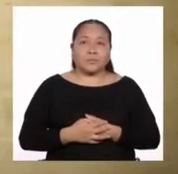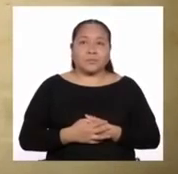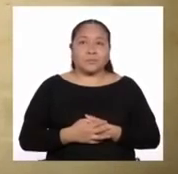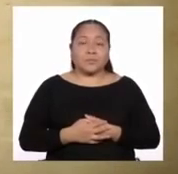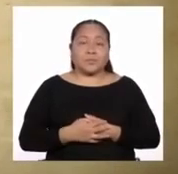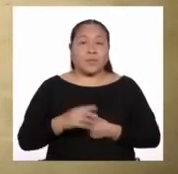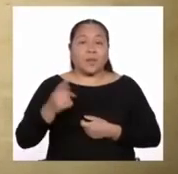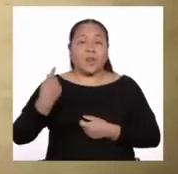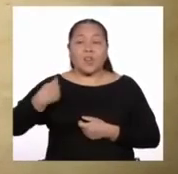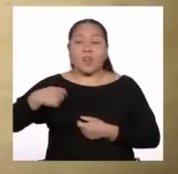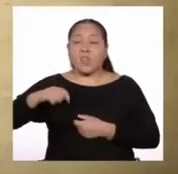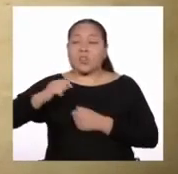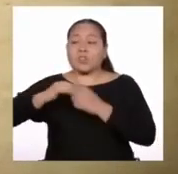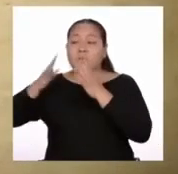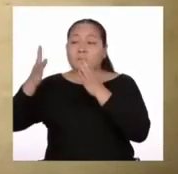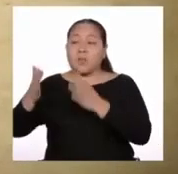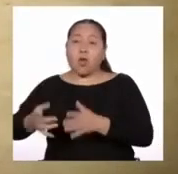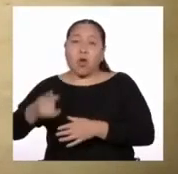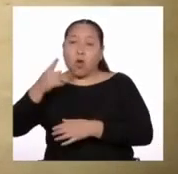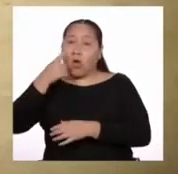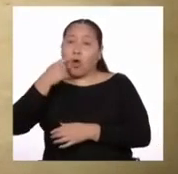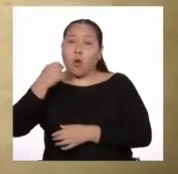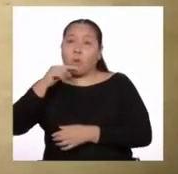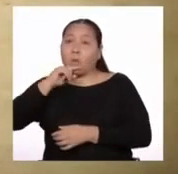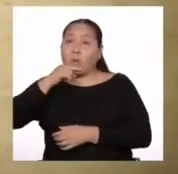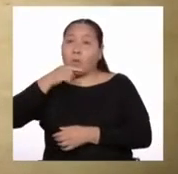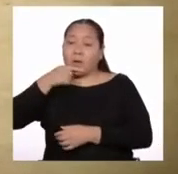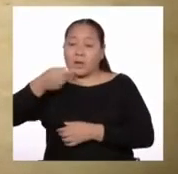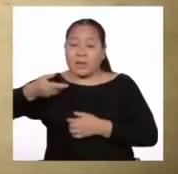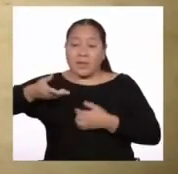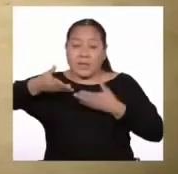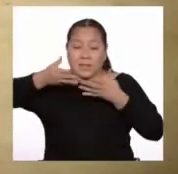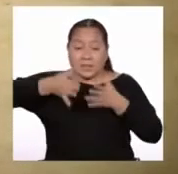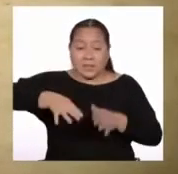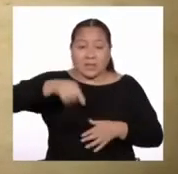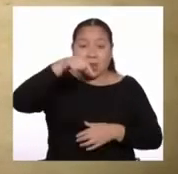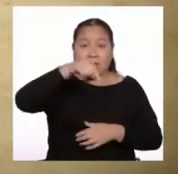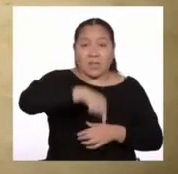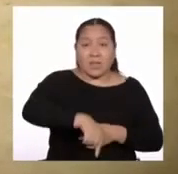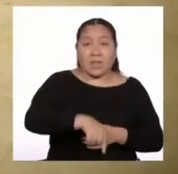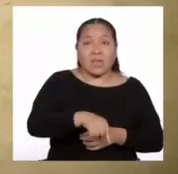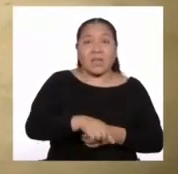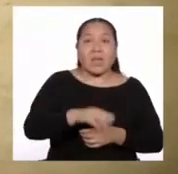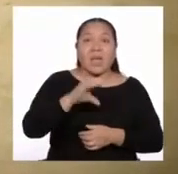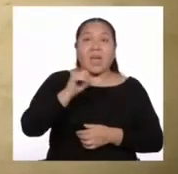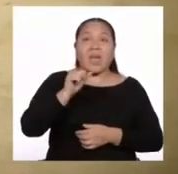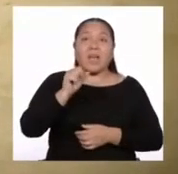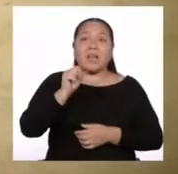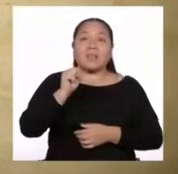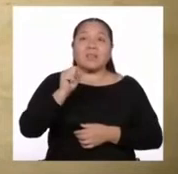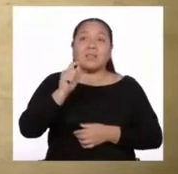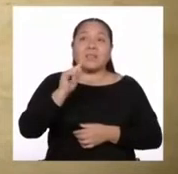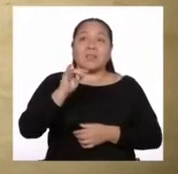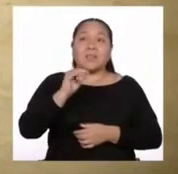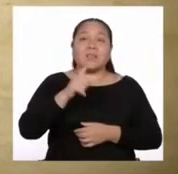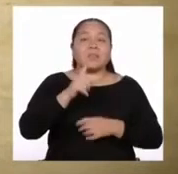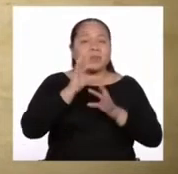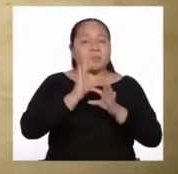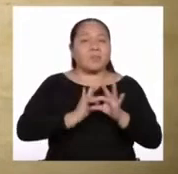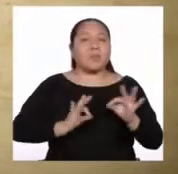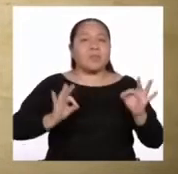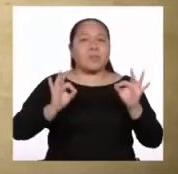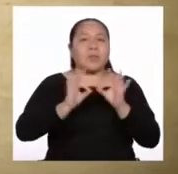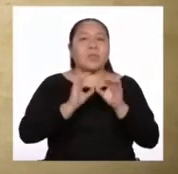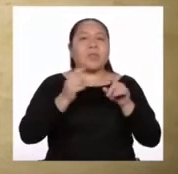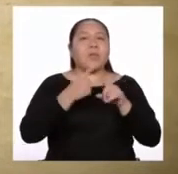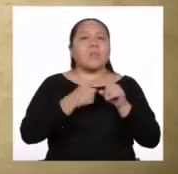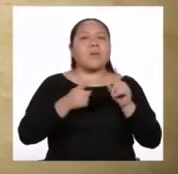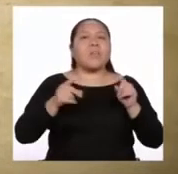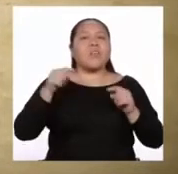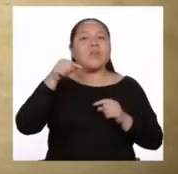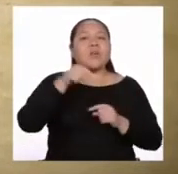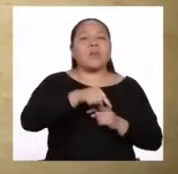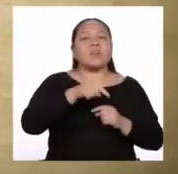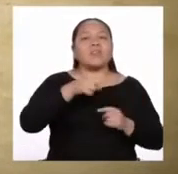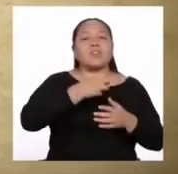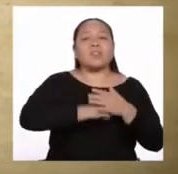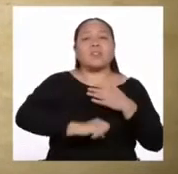Los españoles y españolas nacidos en Castilla son de mucha honra. Pero los criollos